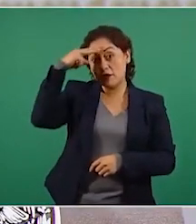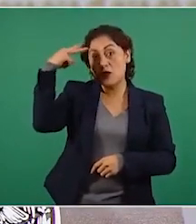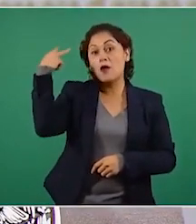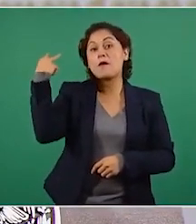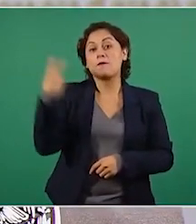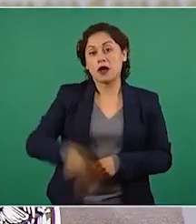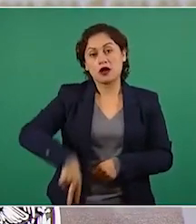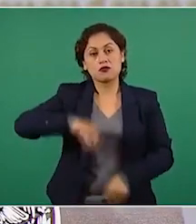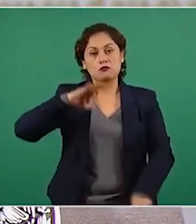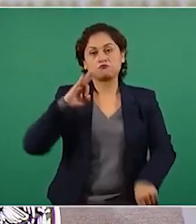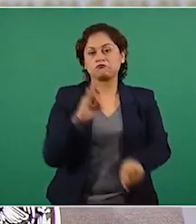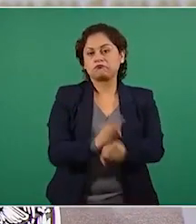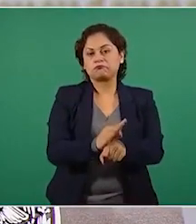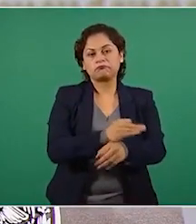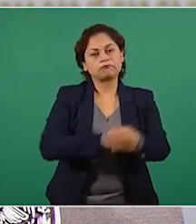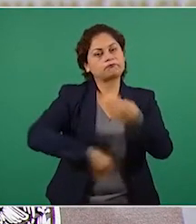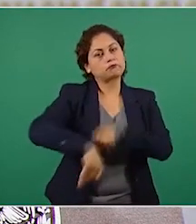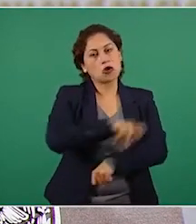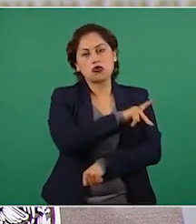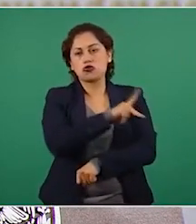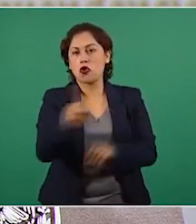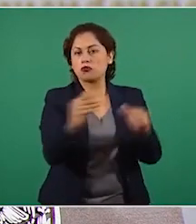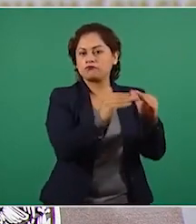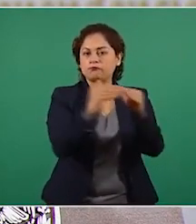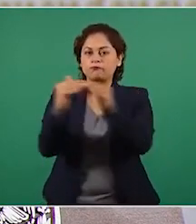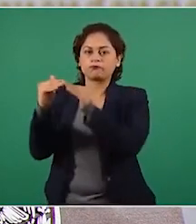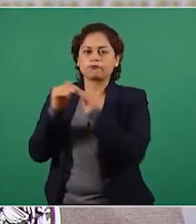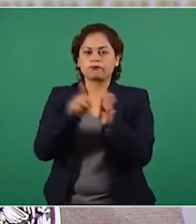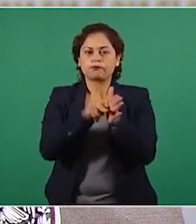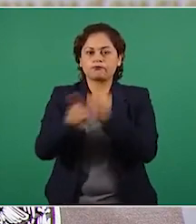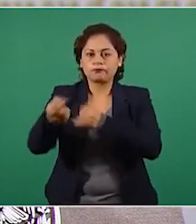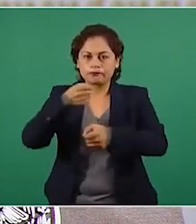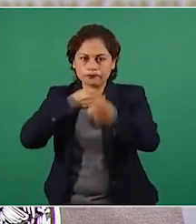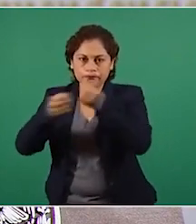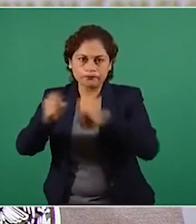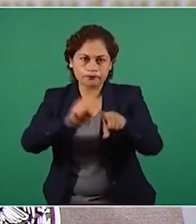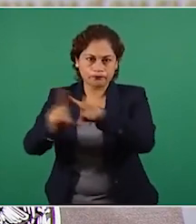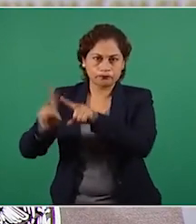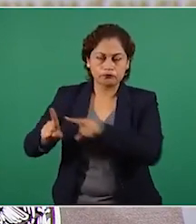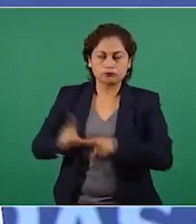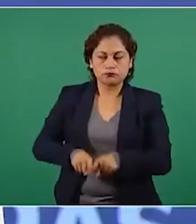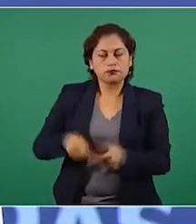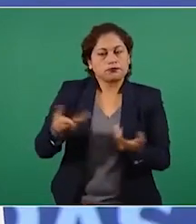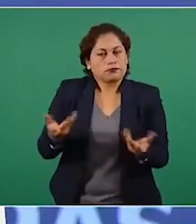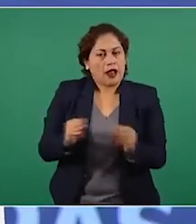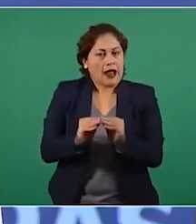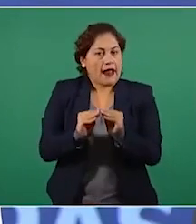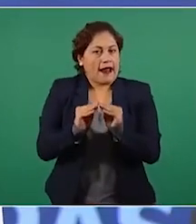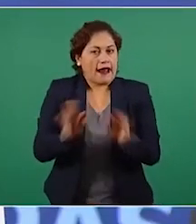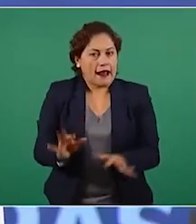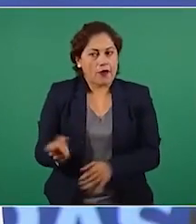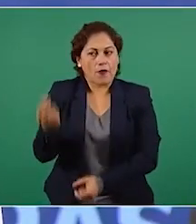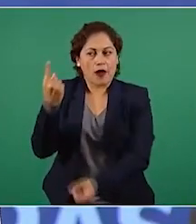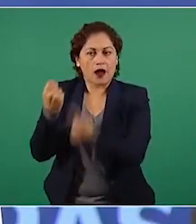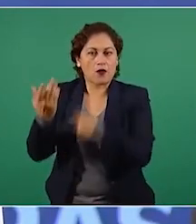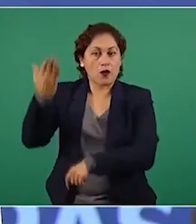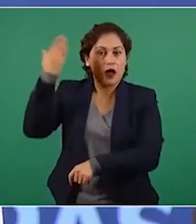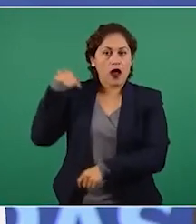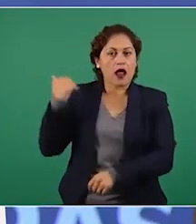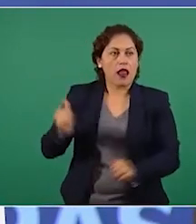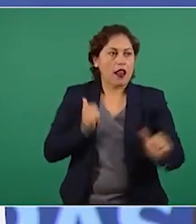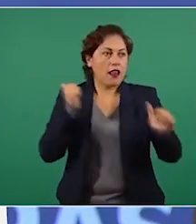todos los medios, es natural que quienes se han beneficiado del régimen anterior hoy muestren enojo.